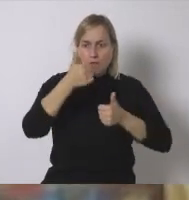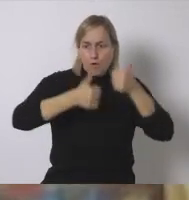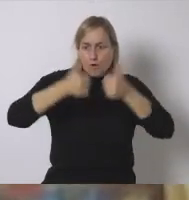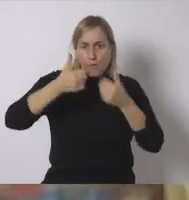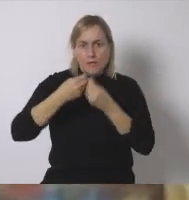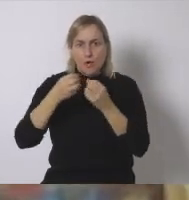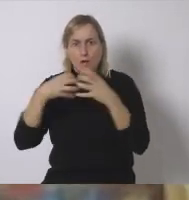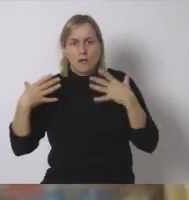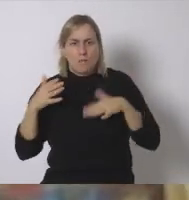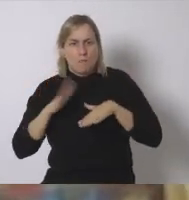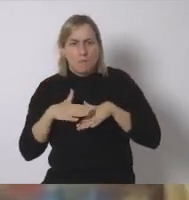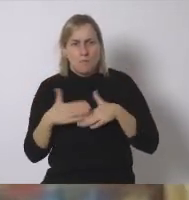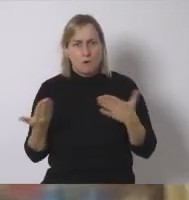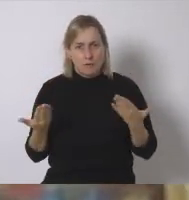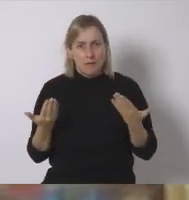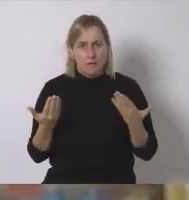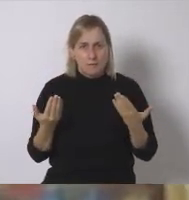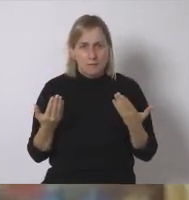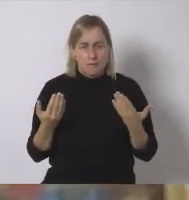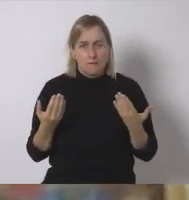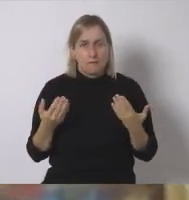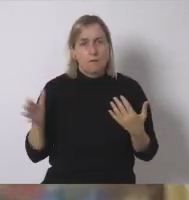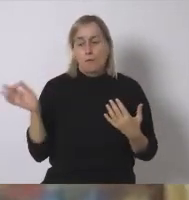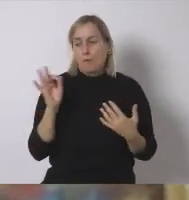¿por mantener